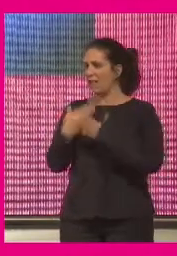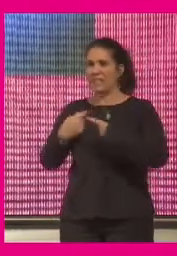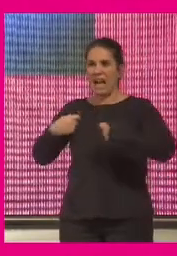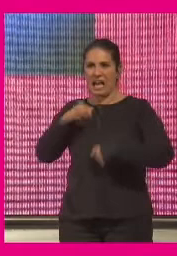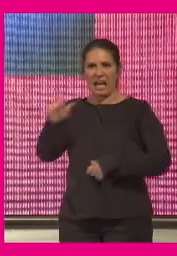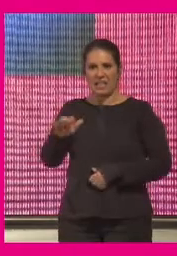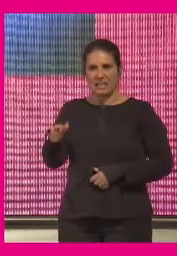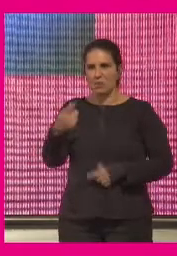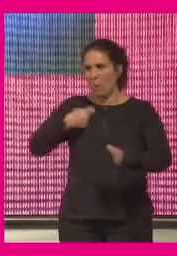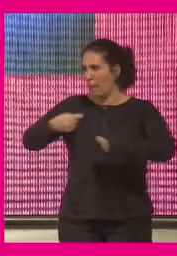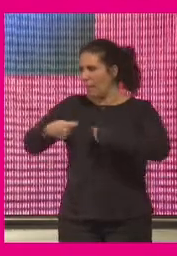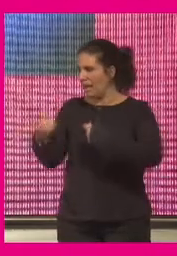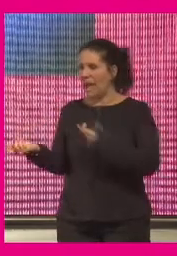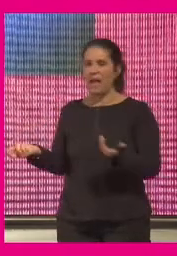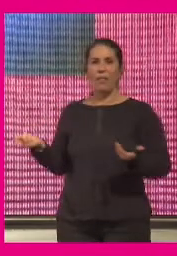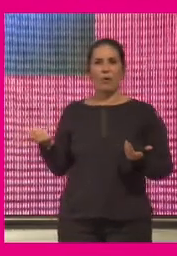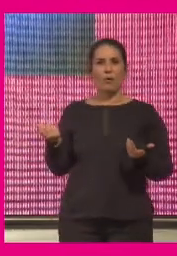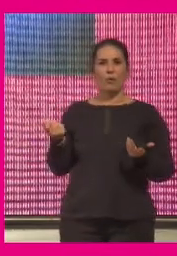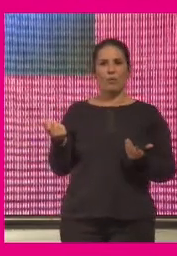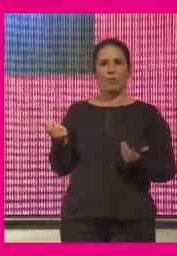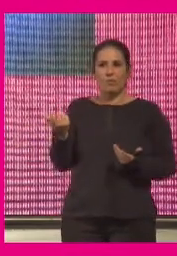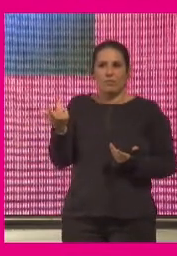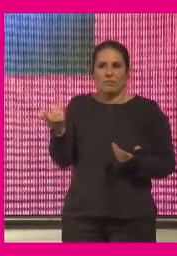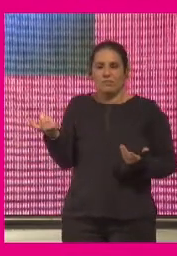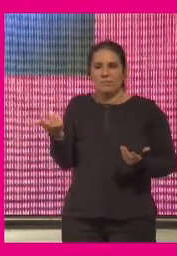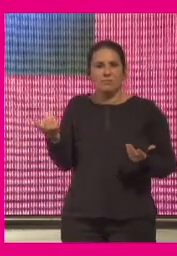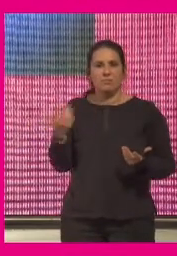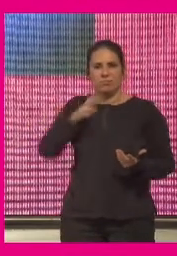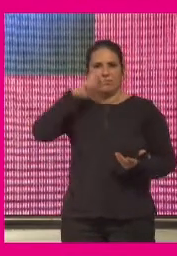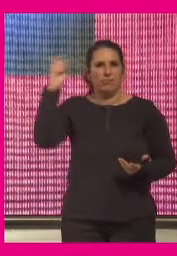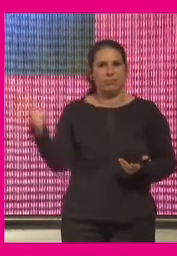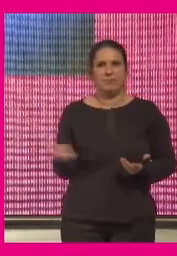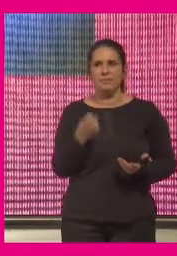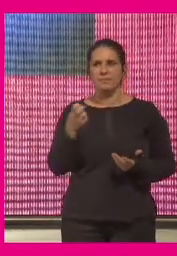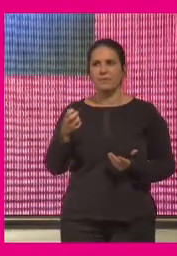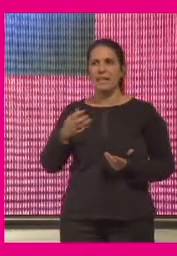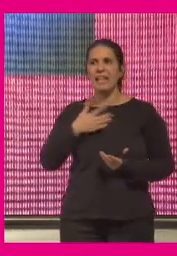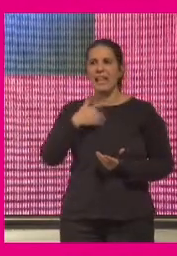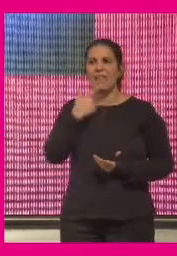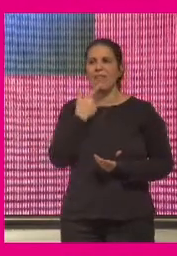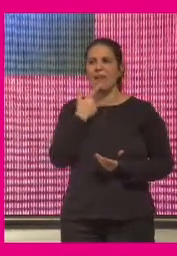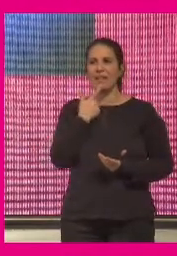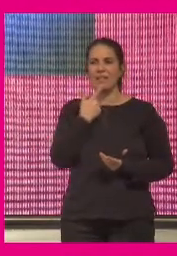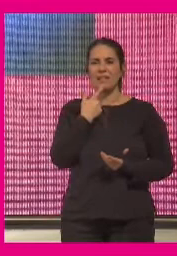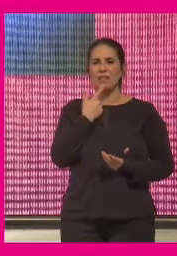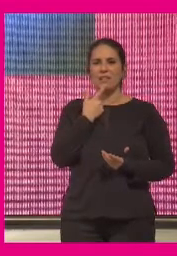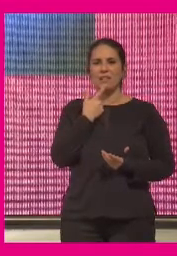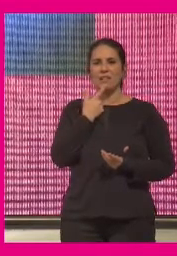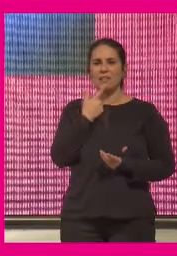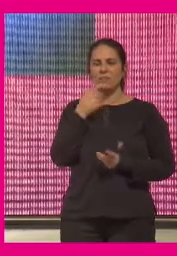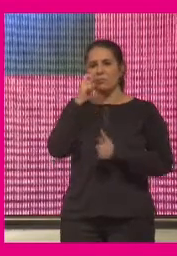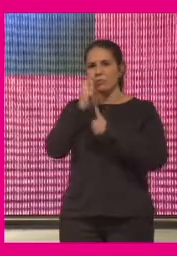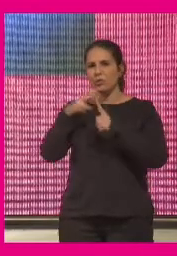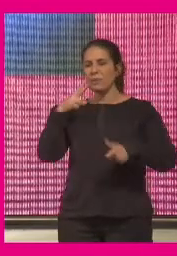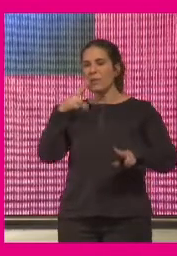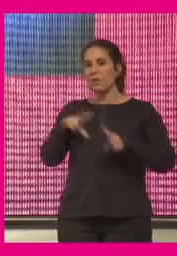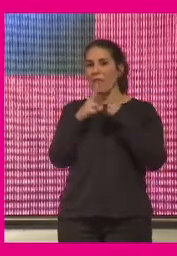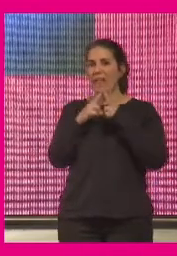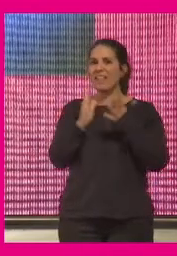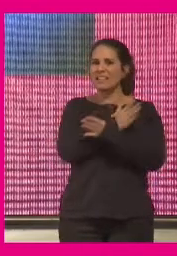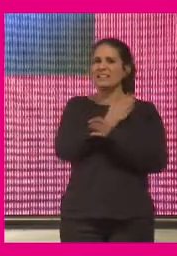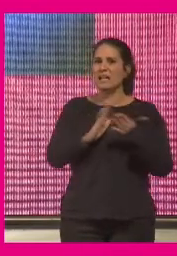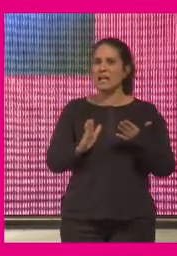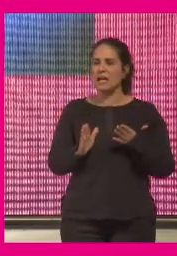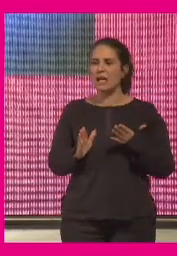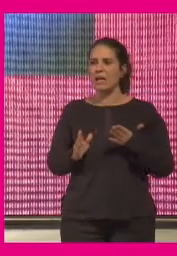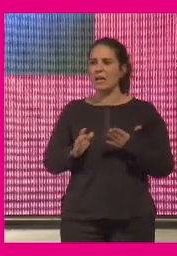supermercado que estos días protagonizan debates muy encendidos es decir una nueva división social que distingue entre